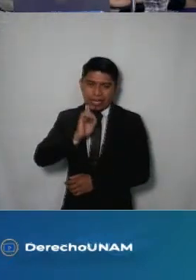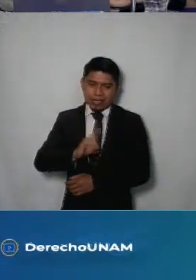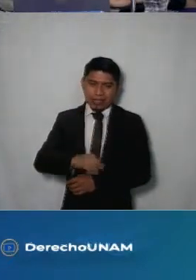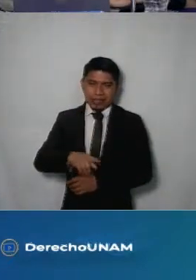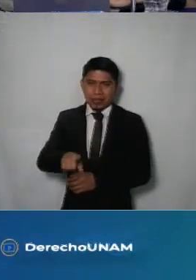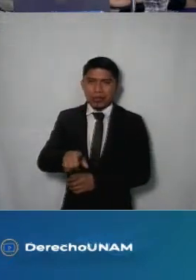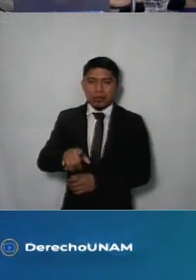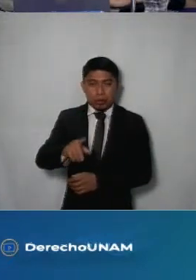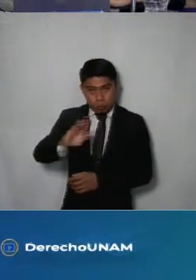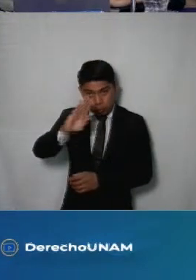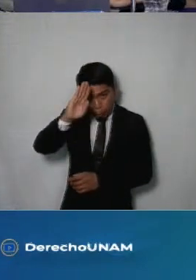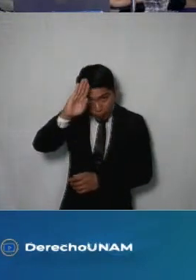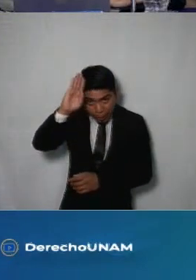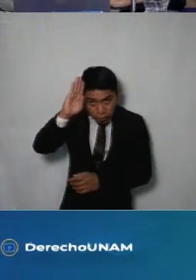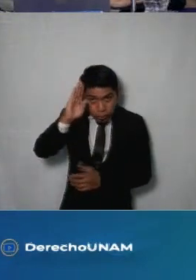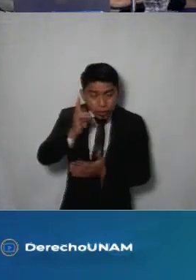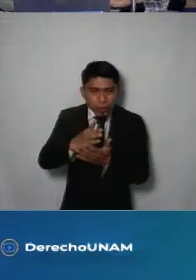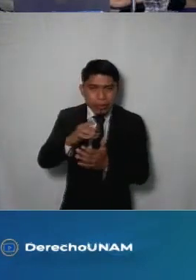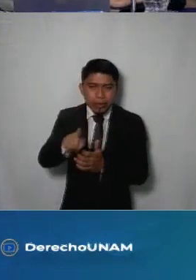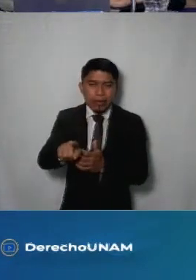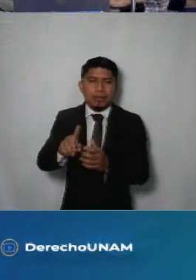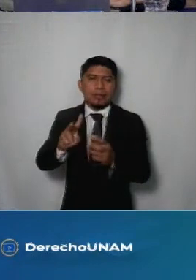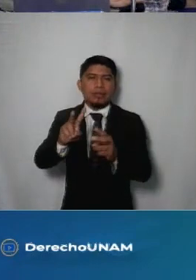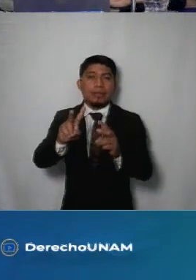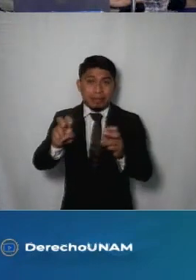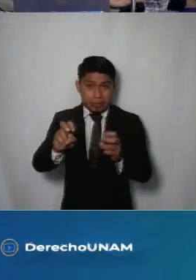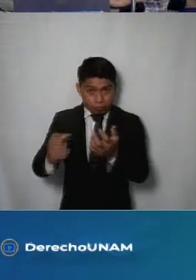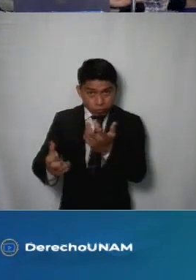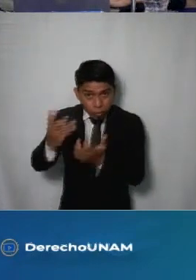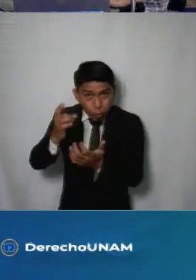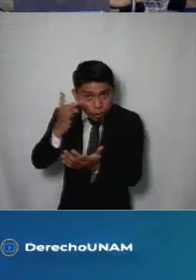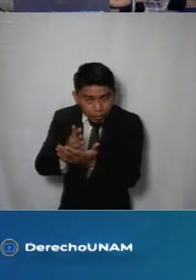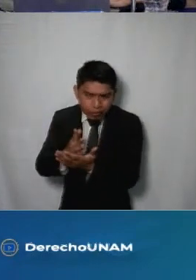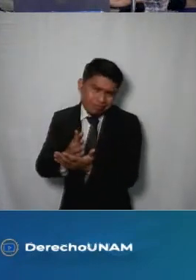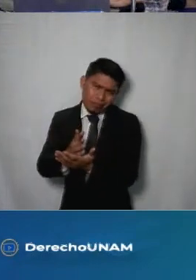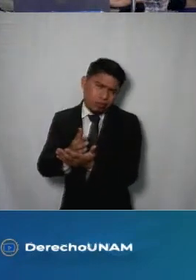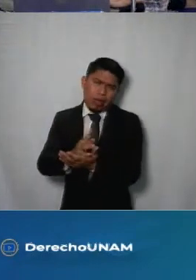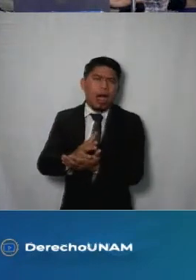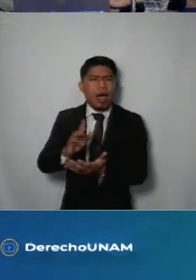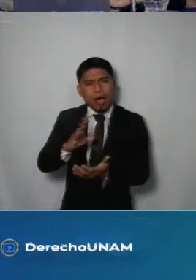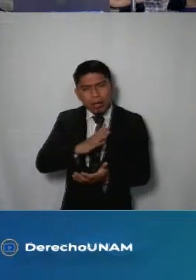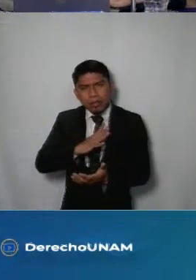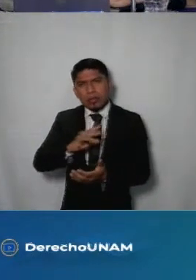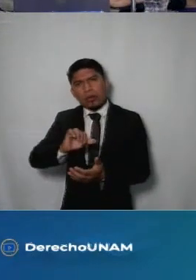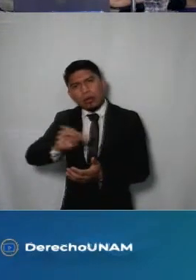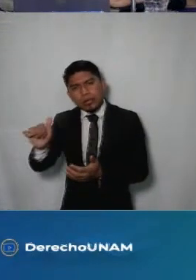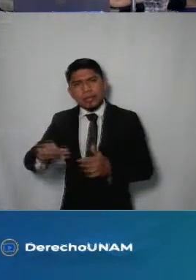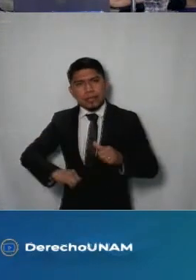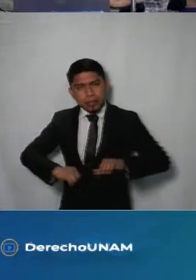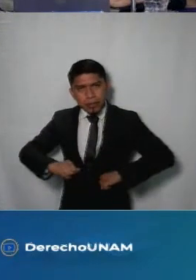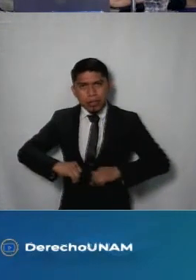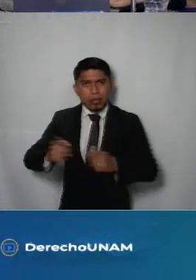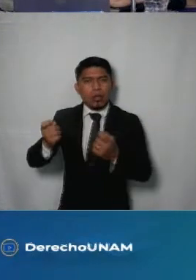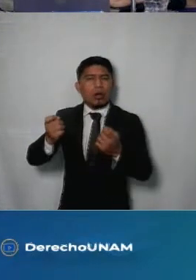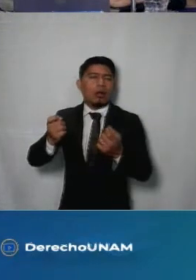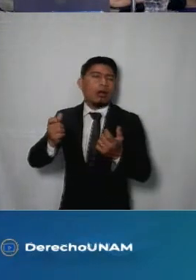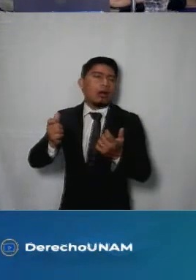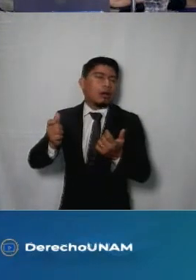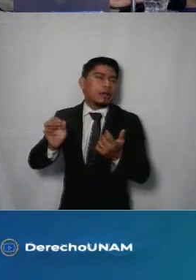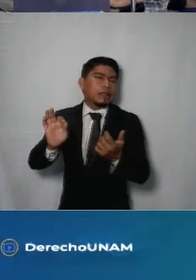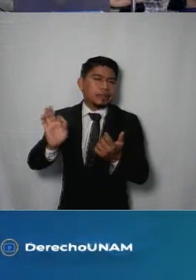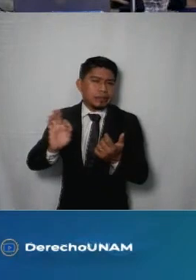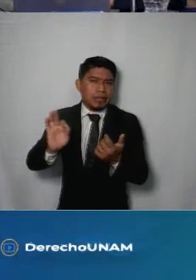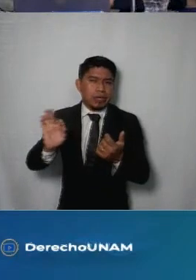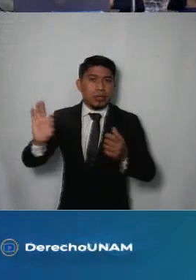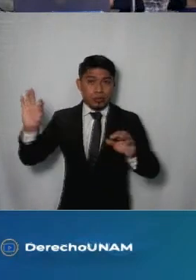los bomberos no se dedican exclusivamente a aminorar temas de fuego sino también hacen otro tipo de apoyos por ejemplo ayudan a controlar cuando hay